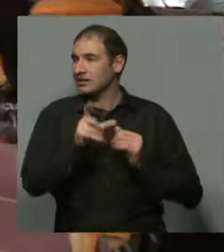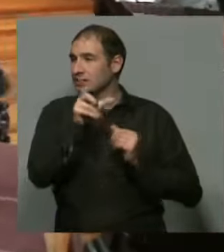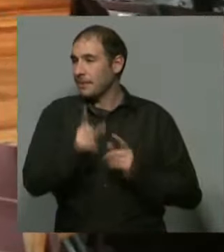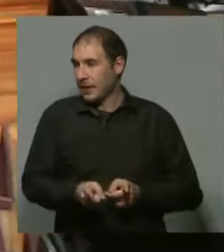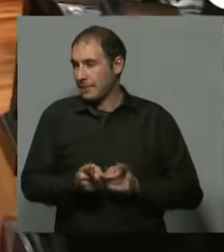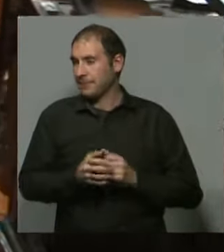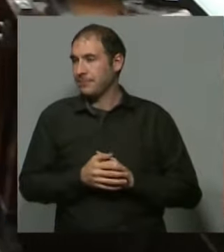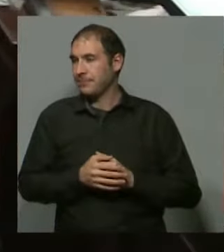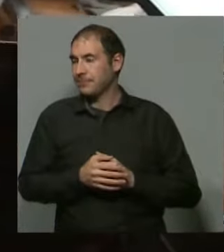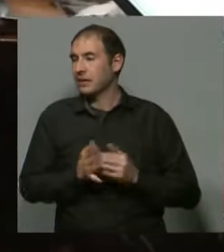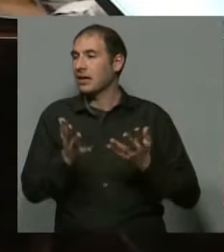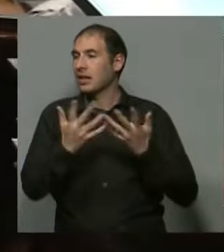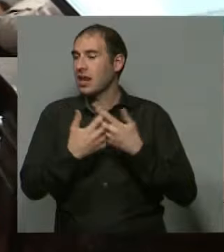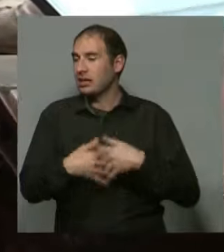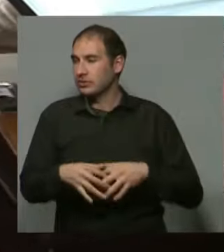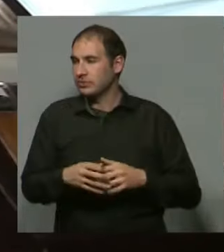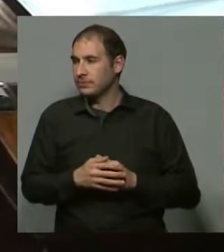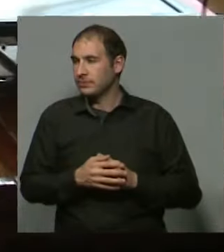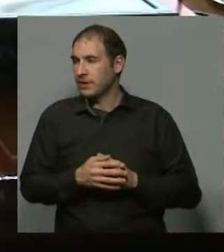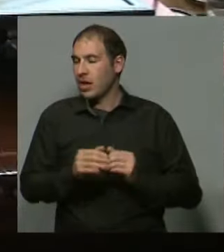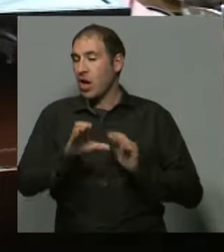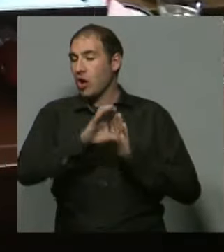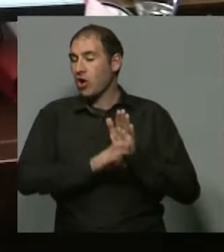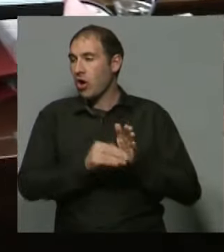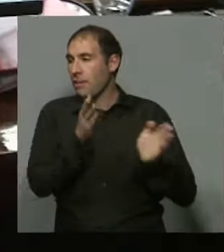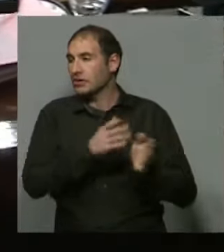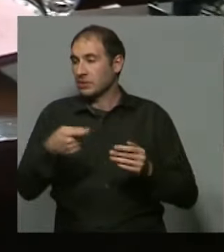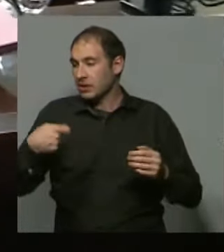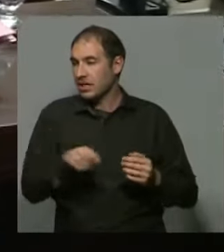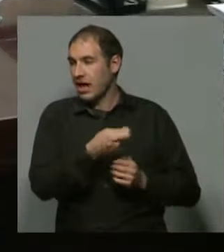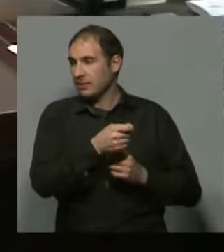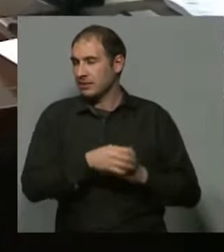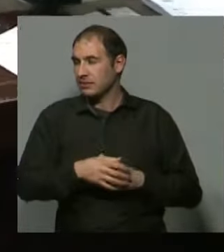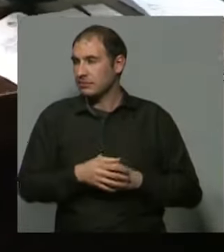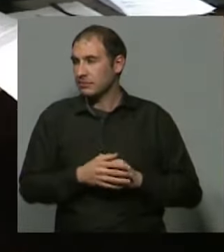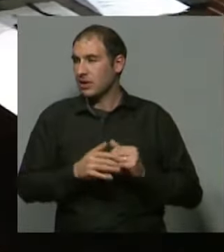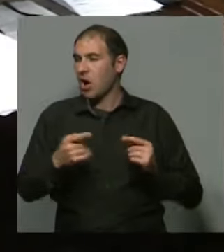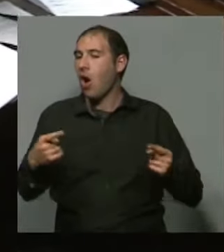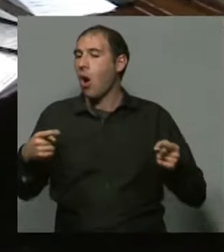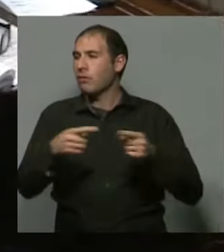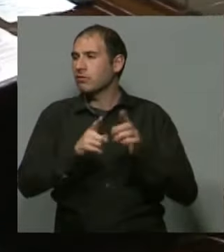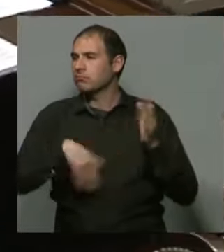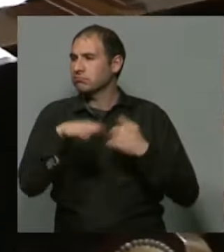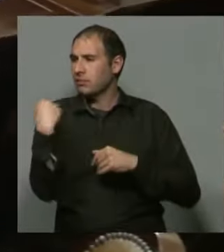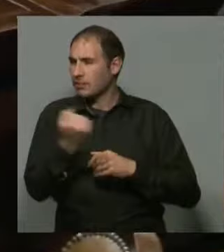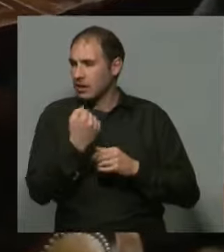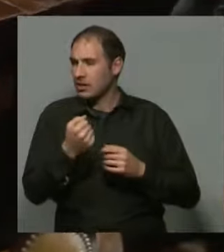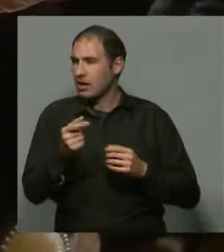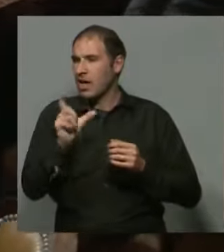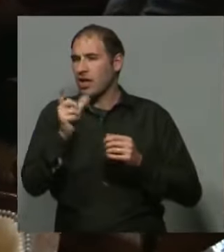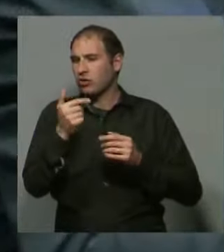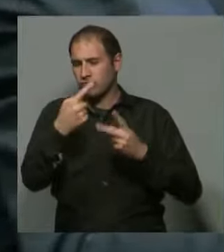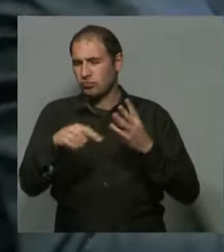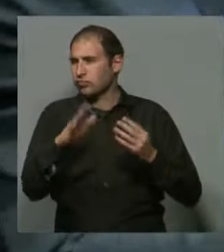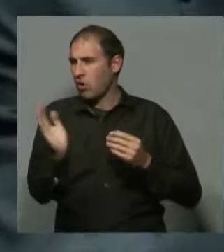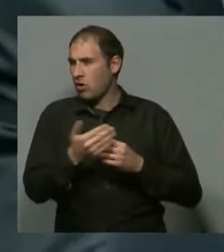en relación al Código de Procedimiento Administrativo, bueno, y la idea fundamental y el concepto de todo